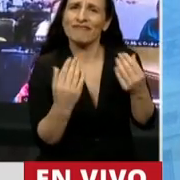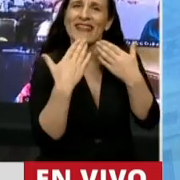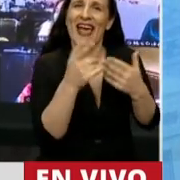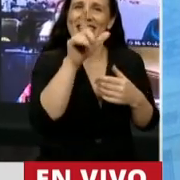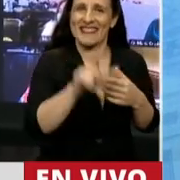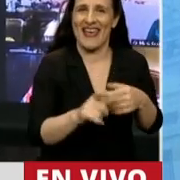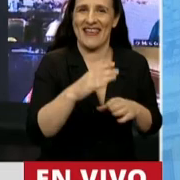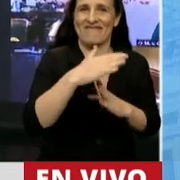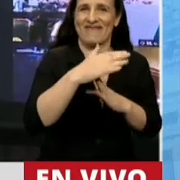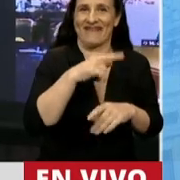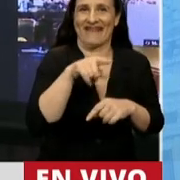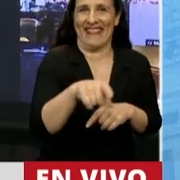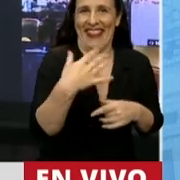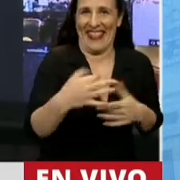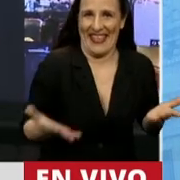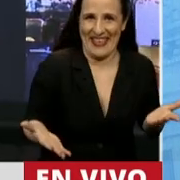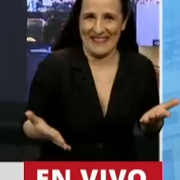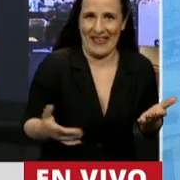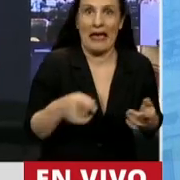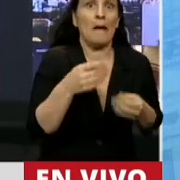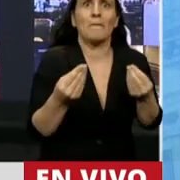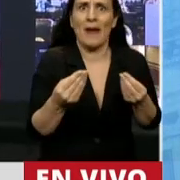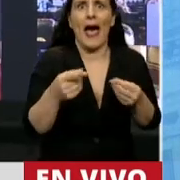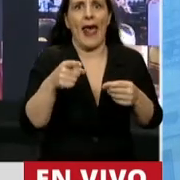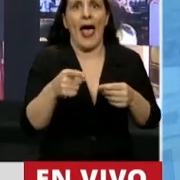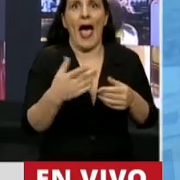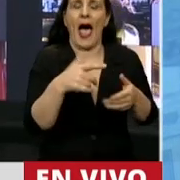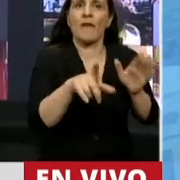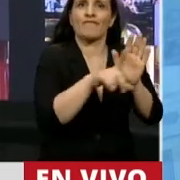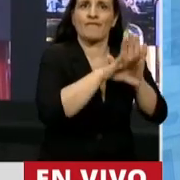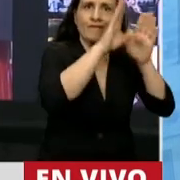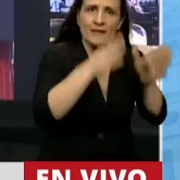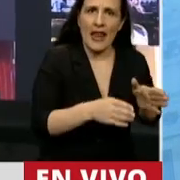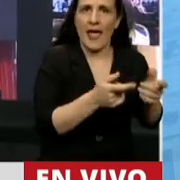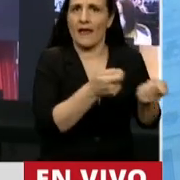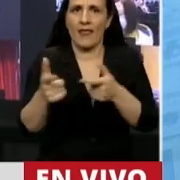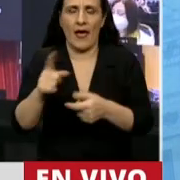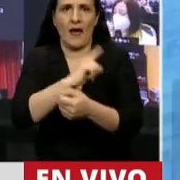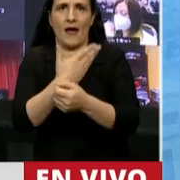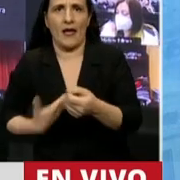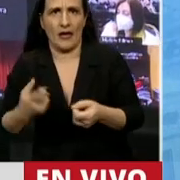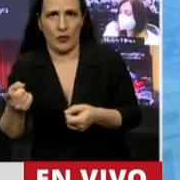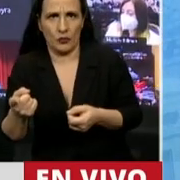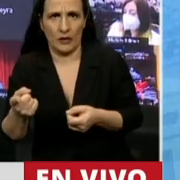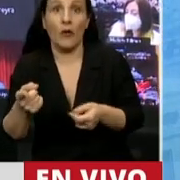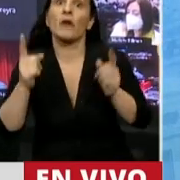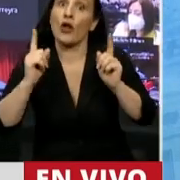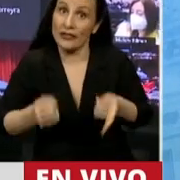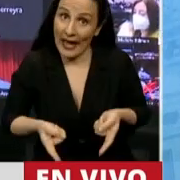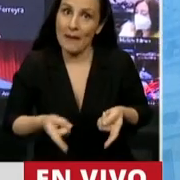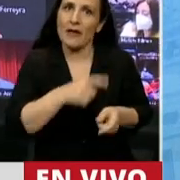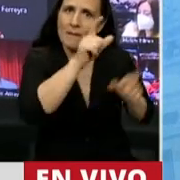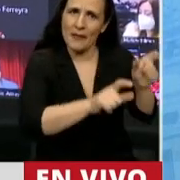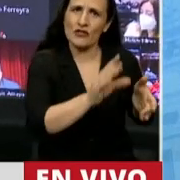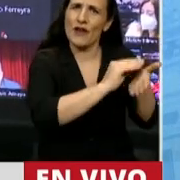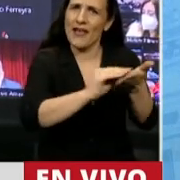corresponden al Poder Ejecutivo tengan las leyes que necesitan desde este Congreso. Pero también para que los legisladores, sobre todo